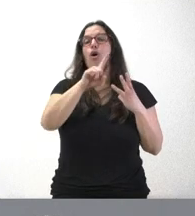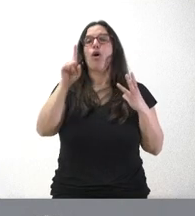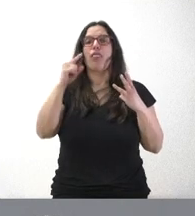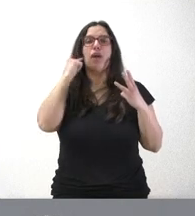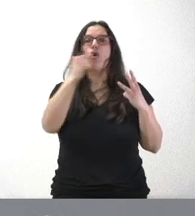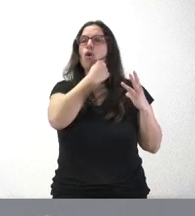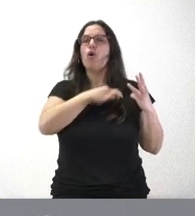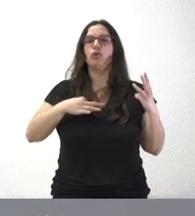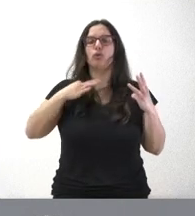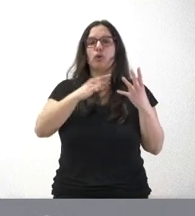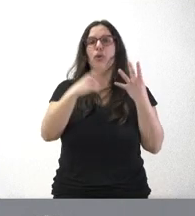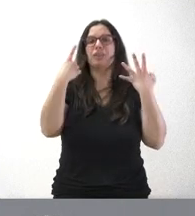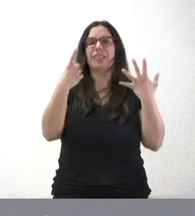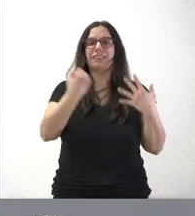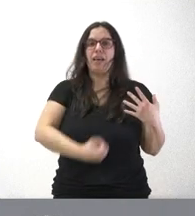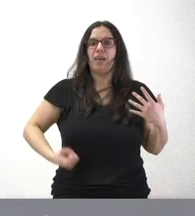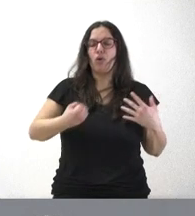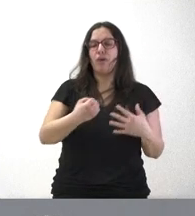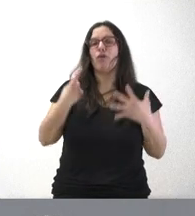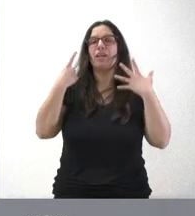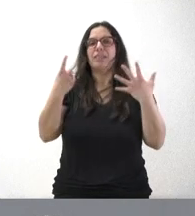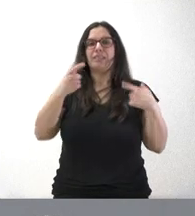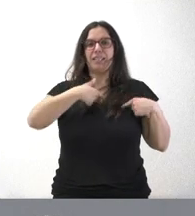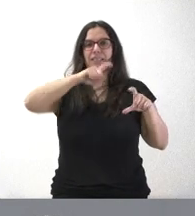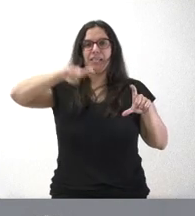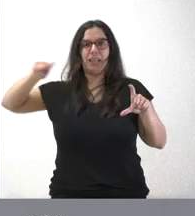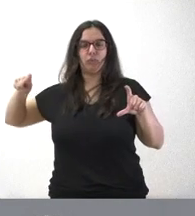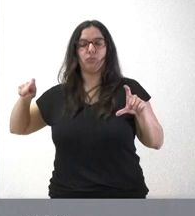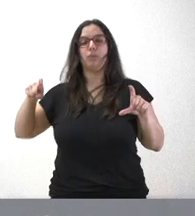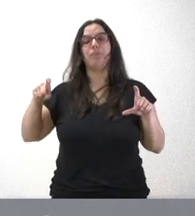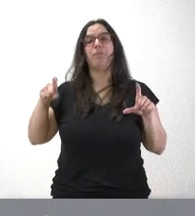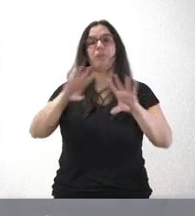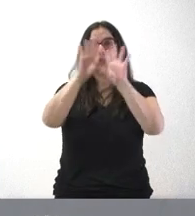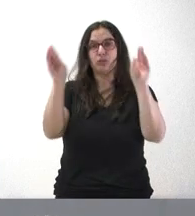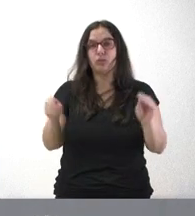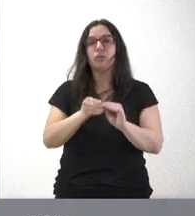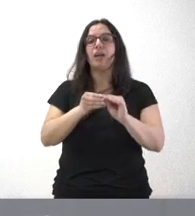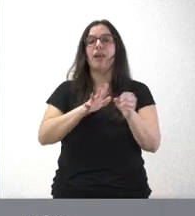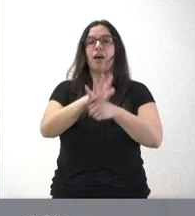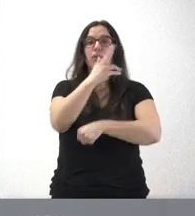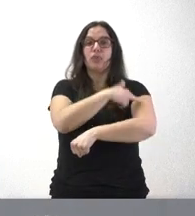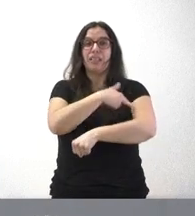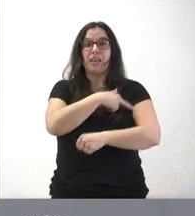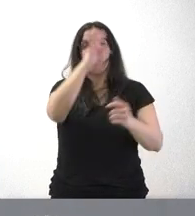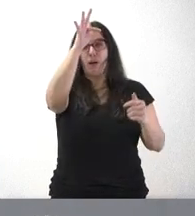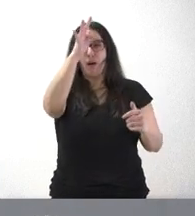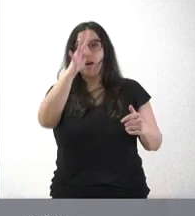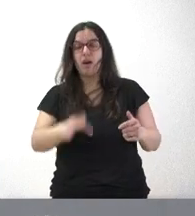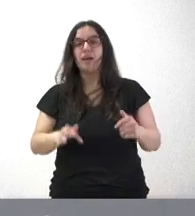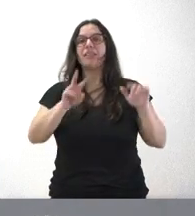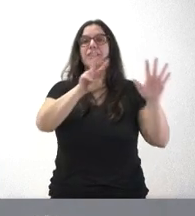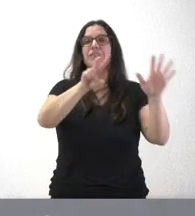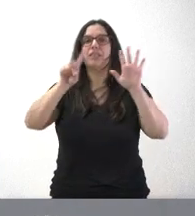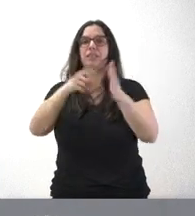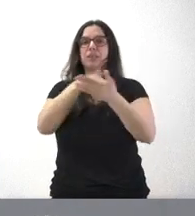ecógrafos y 6 electrocardiógrafos. En total, como les digo, las actuaciones en ámbito sanitario, sumando todo esto, son 76 millones